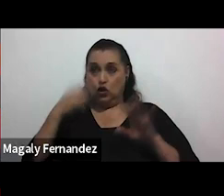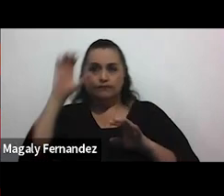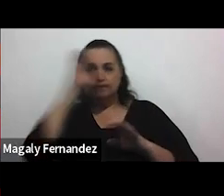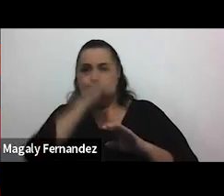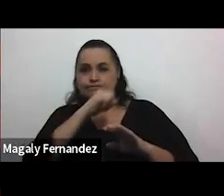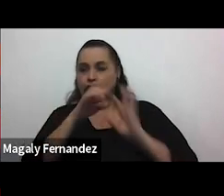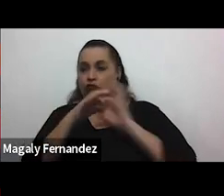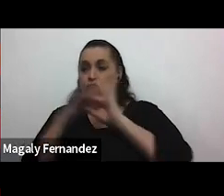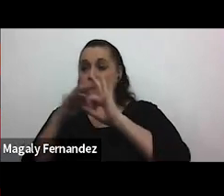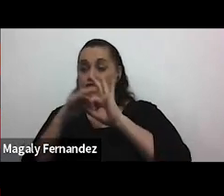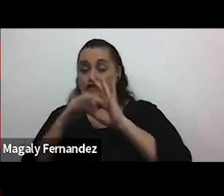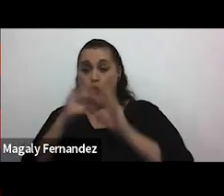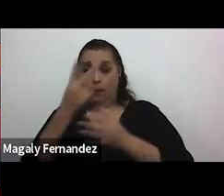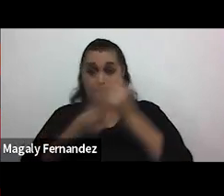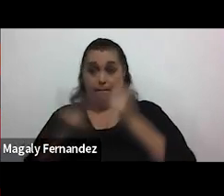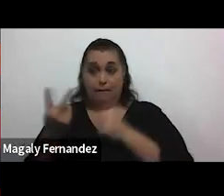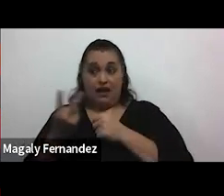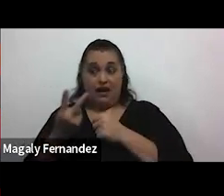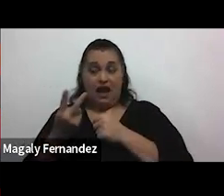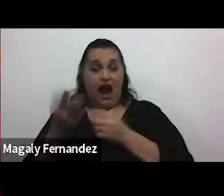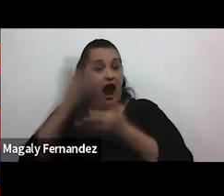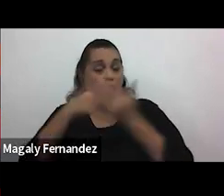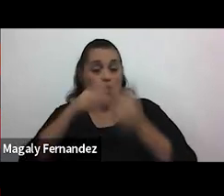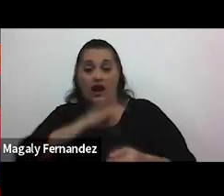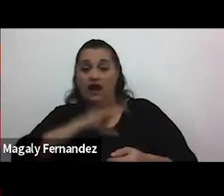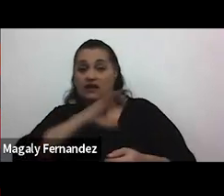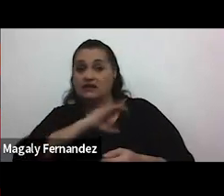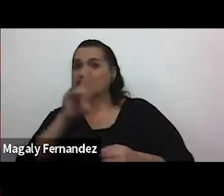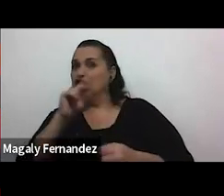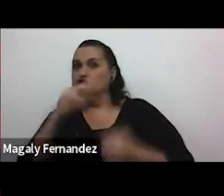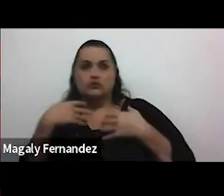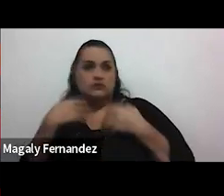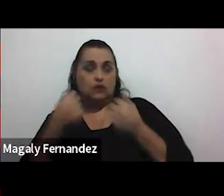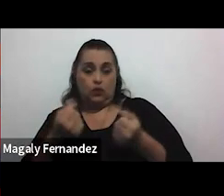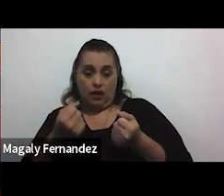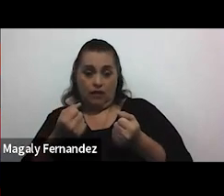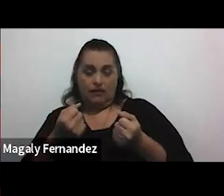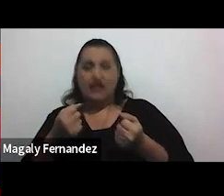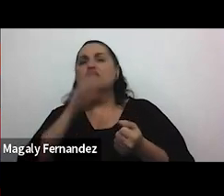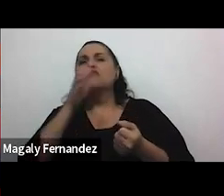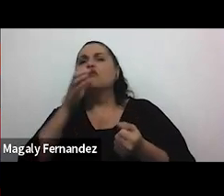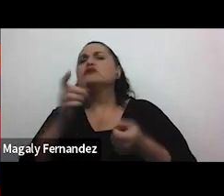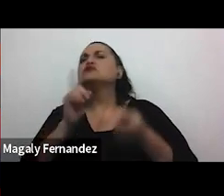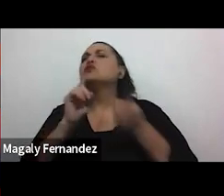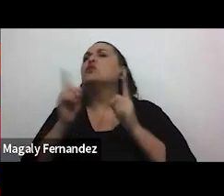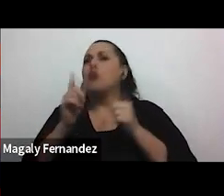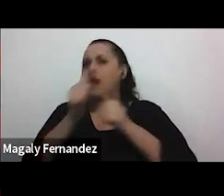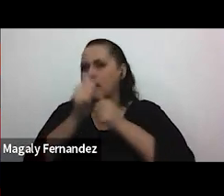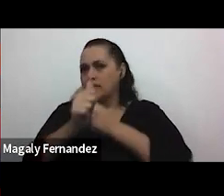de pareja alguna característica que no es saludable ¿qué recomendación puedo seguir?